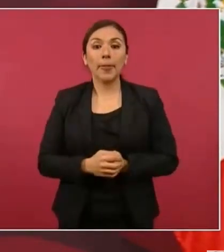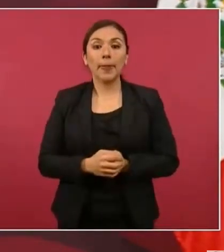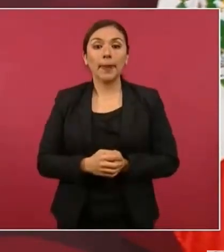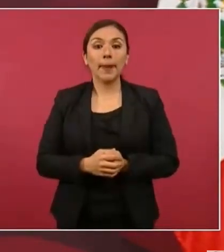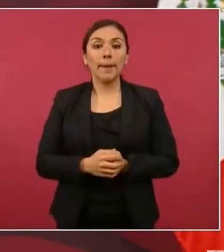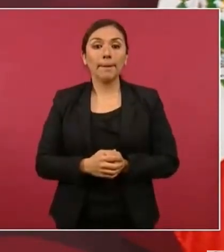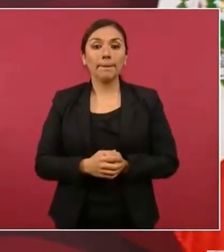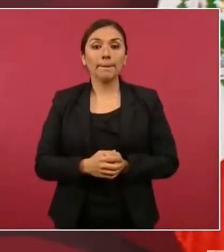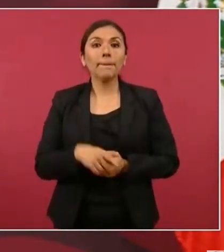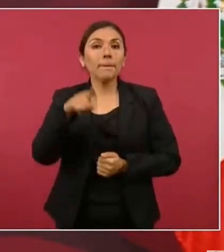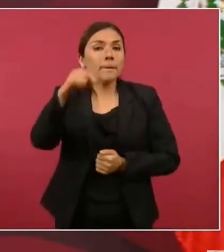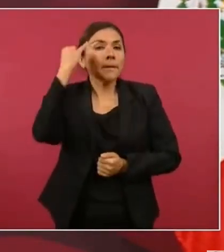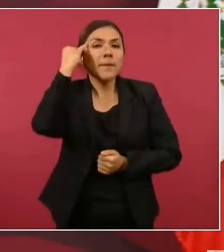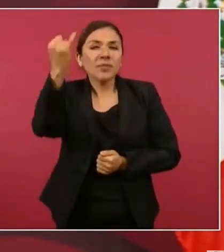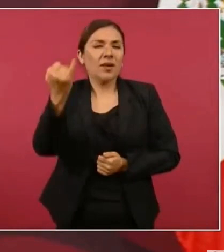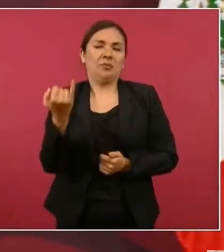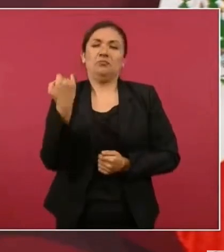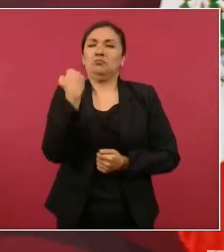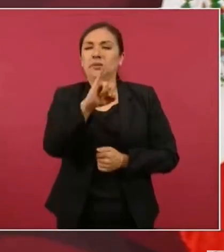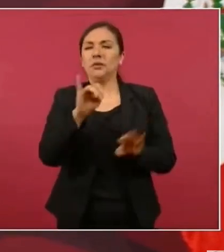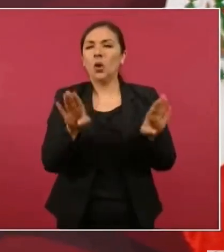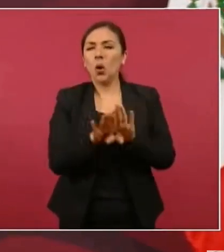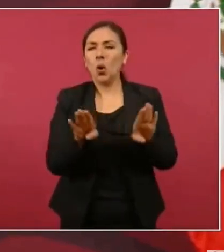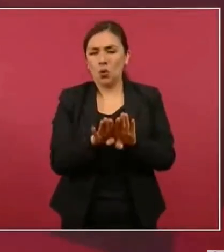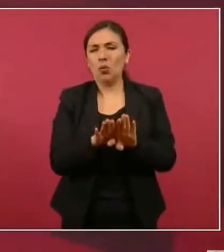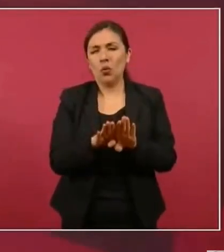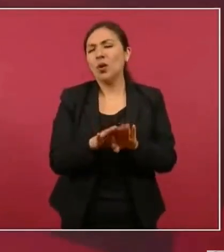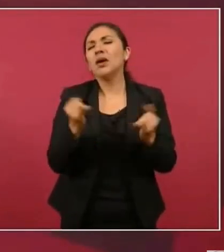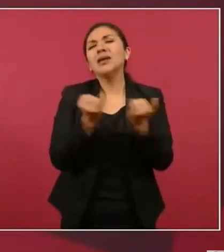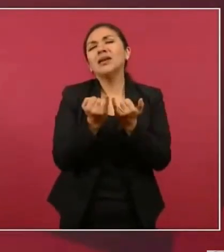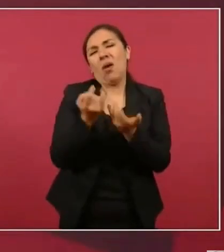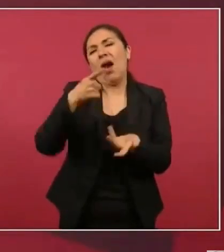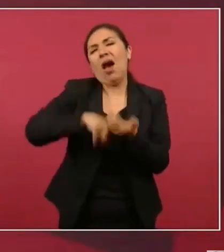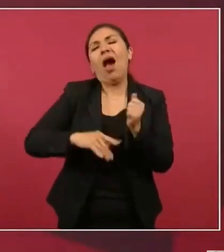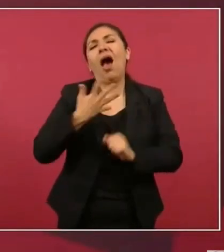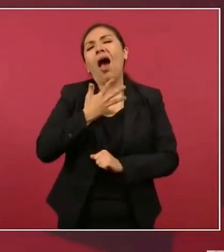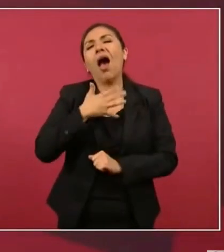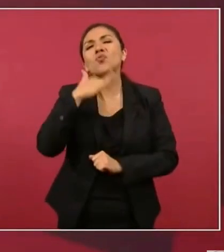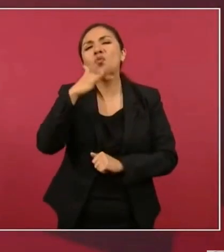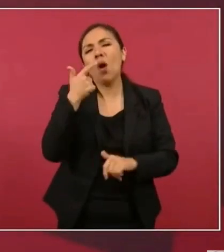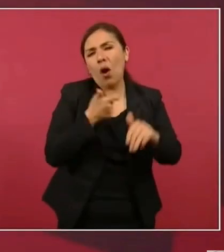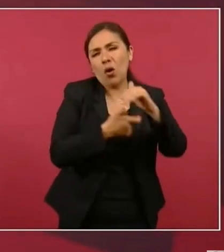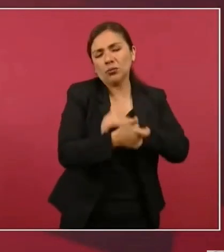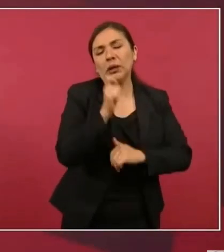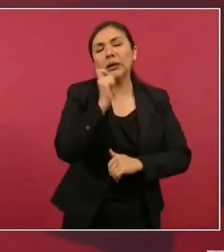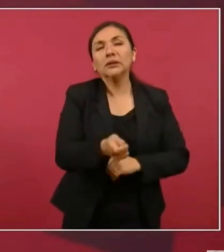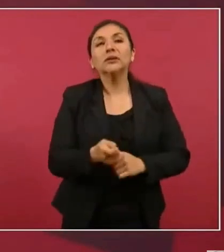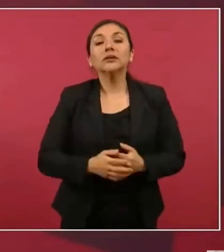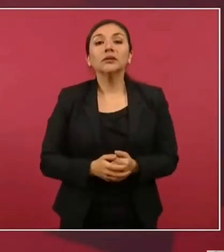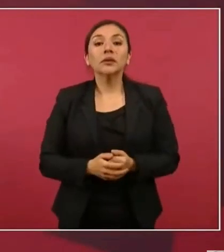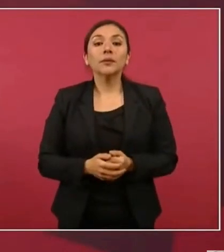Imagínense el absurdo, además por corrupción, que